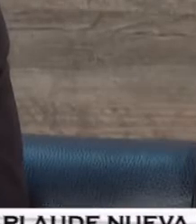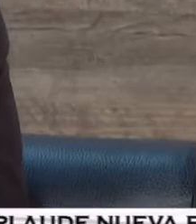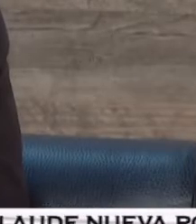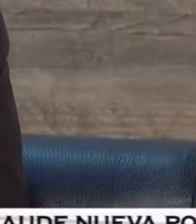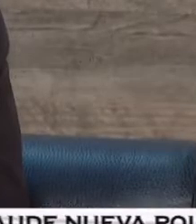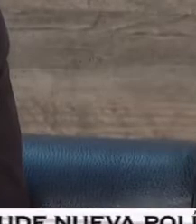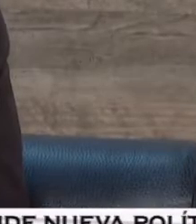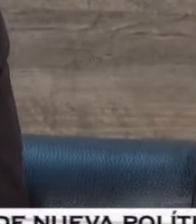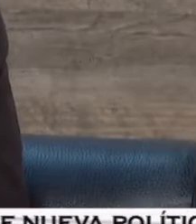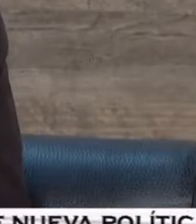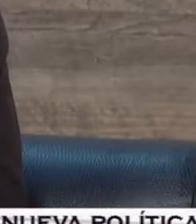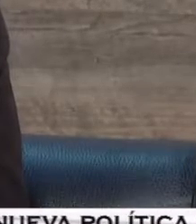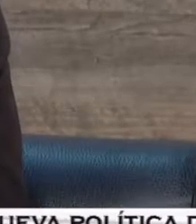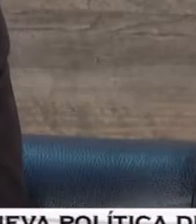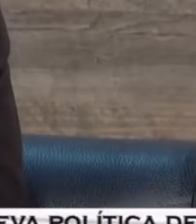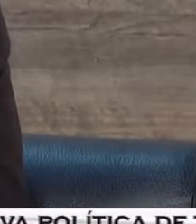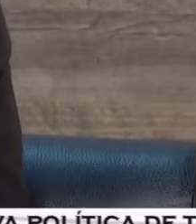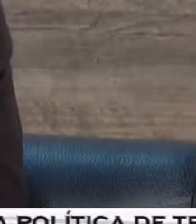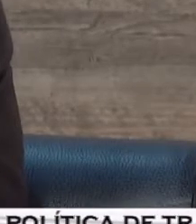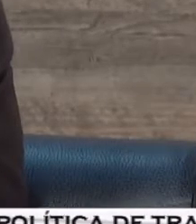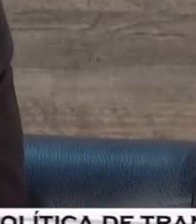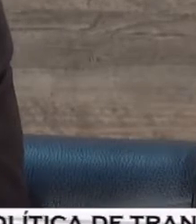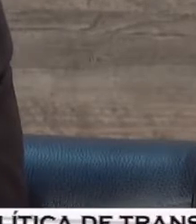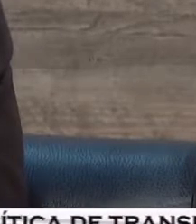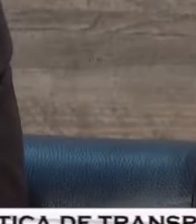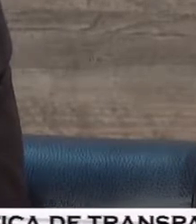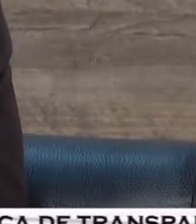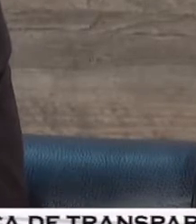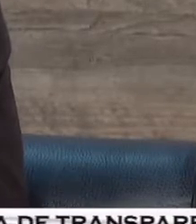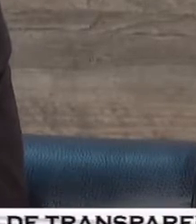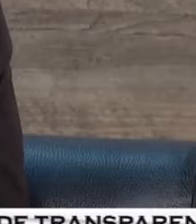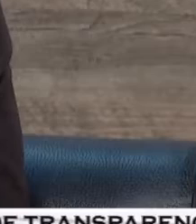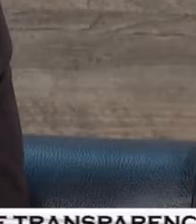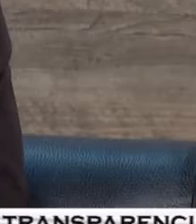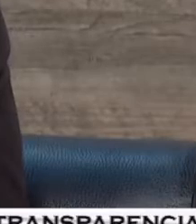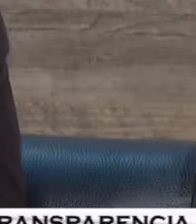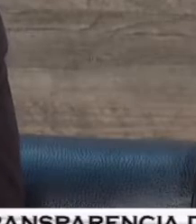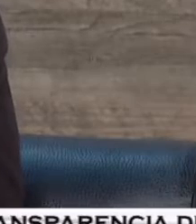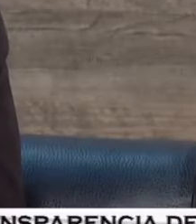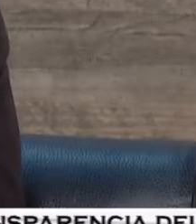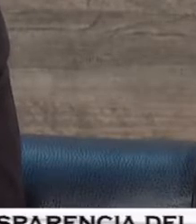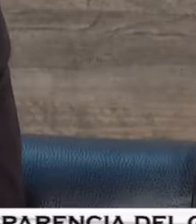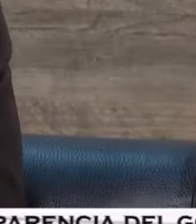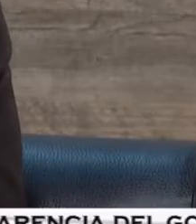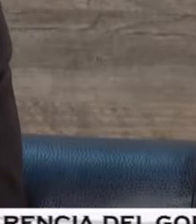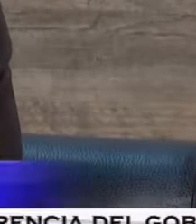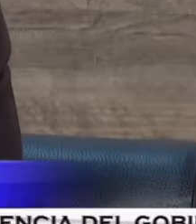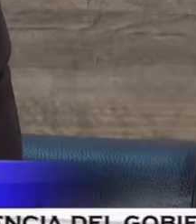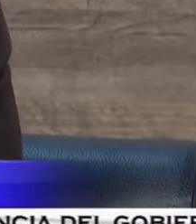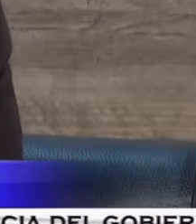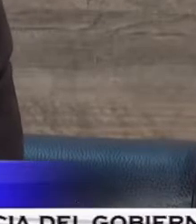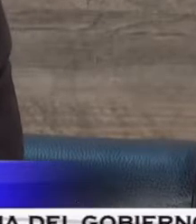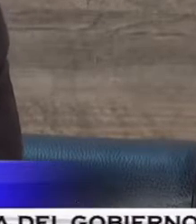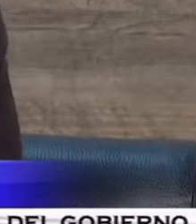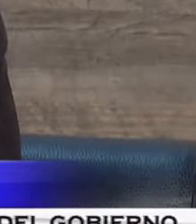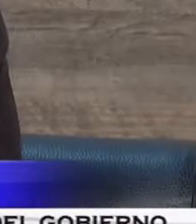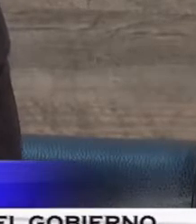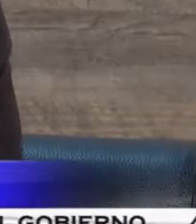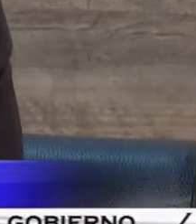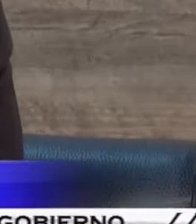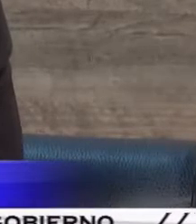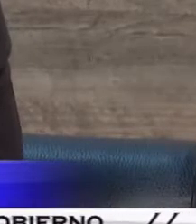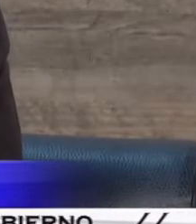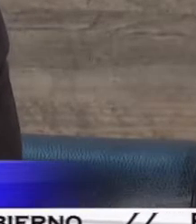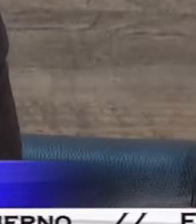adquirir esa responsabilidad social dentro de la sociedad que nos conlleva como institución de educación superior. La